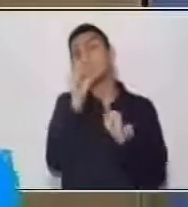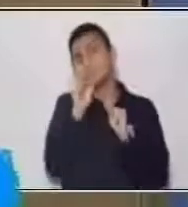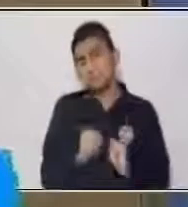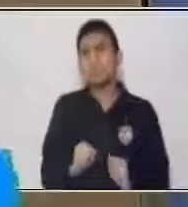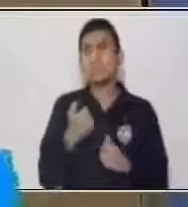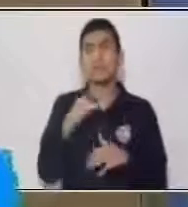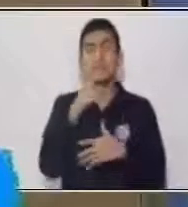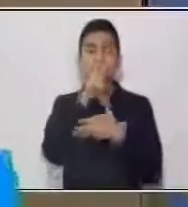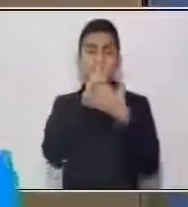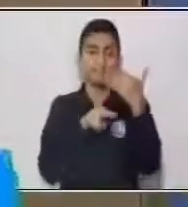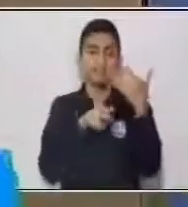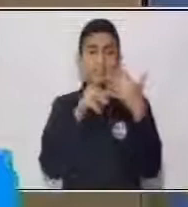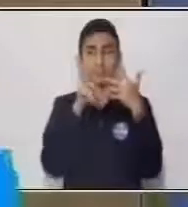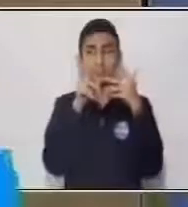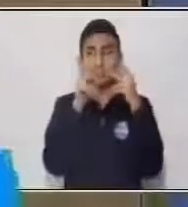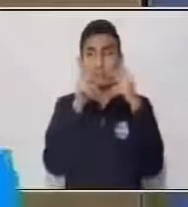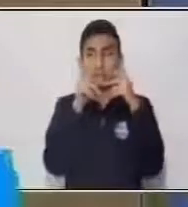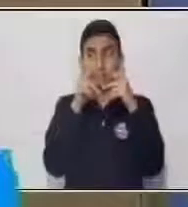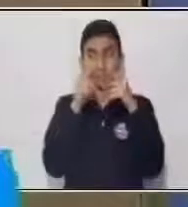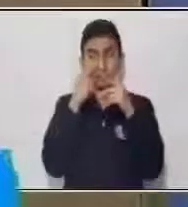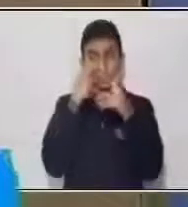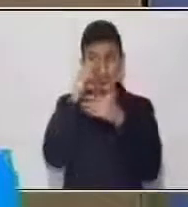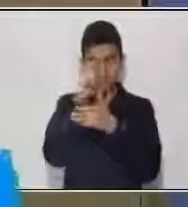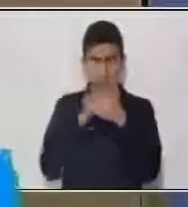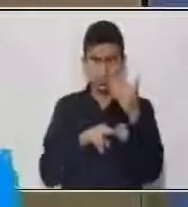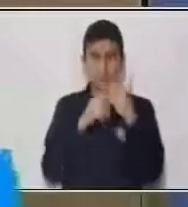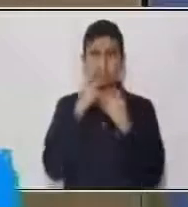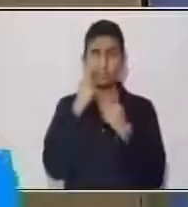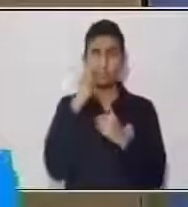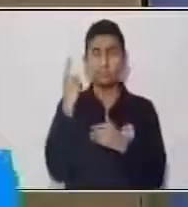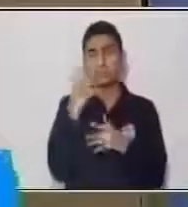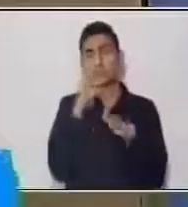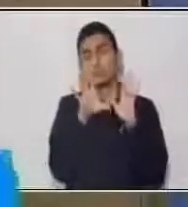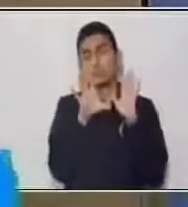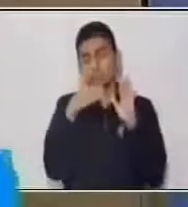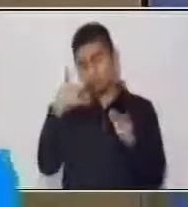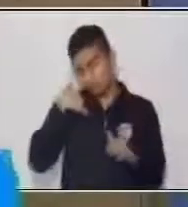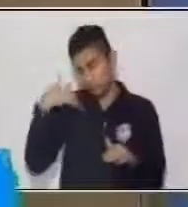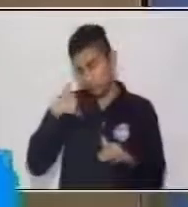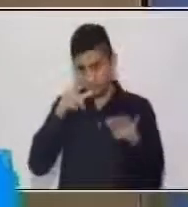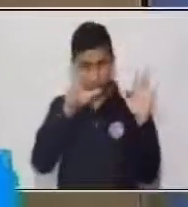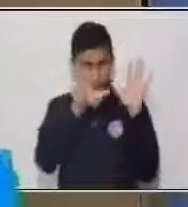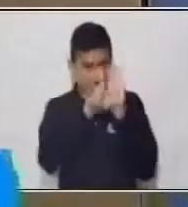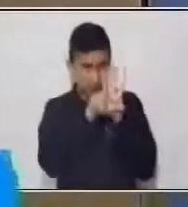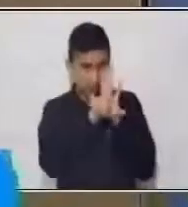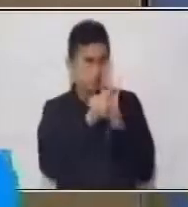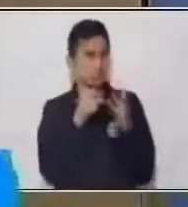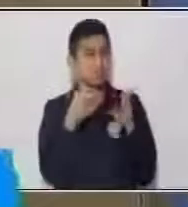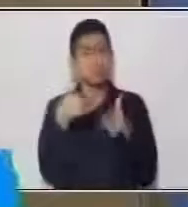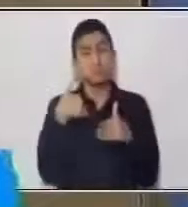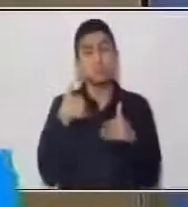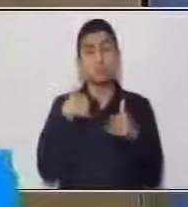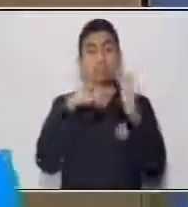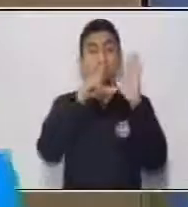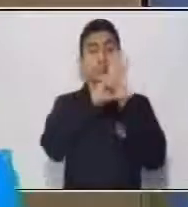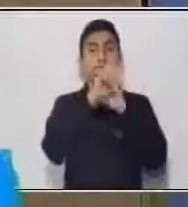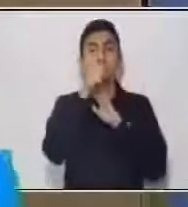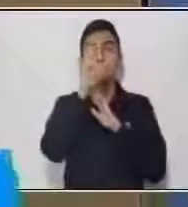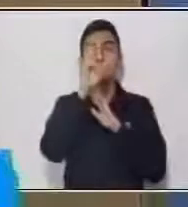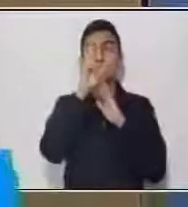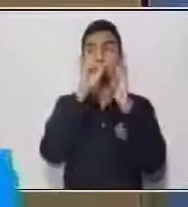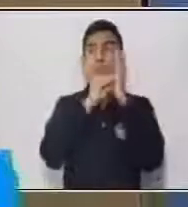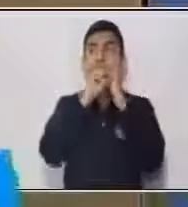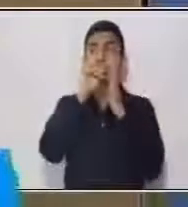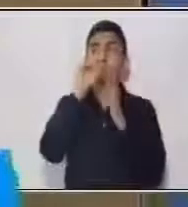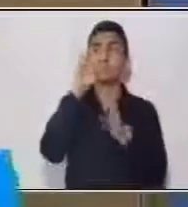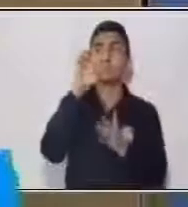leerles esto, que hay una ley, hay una ley de Alquimedes que dice que